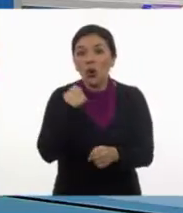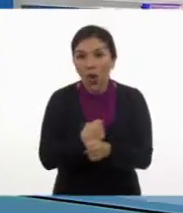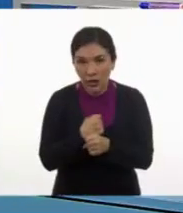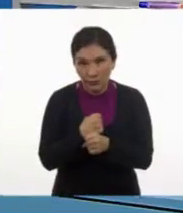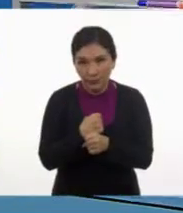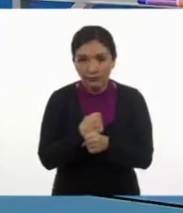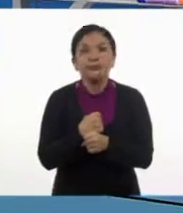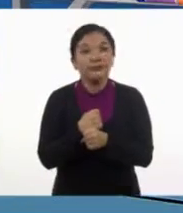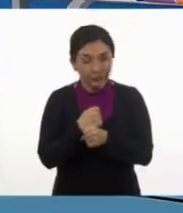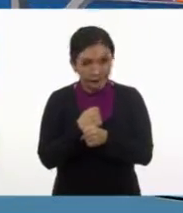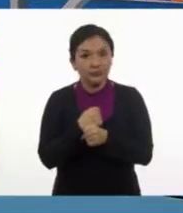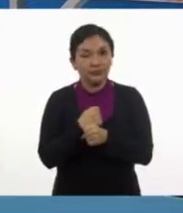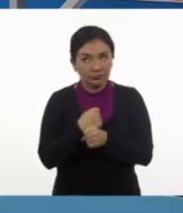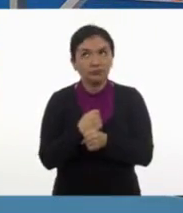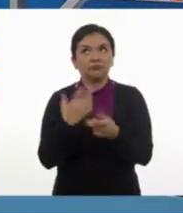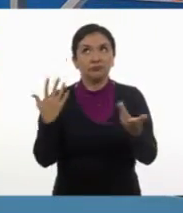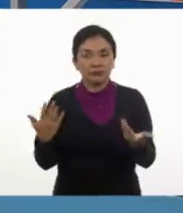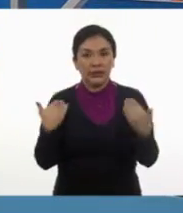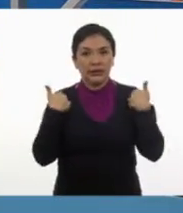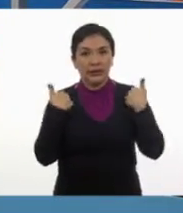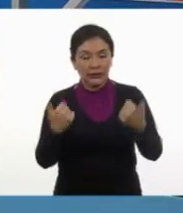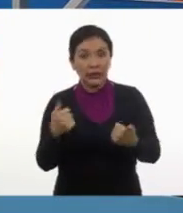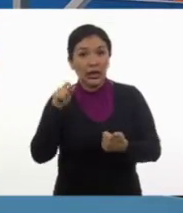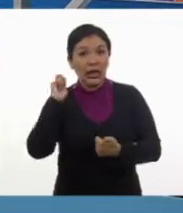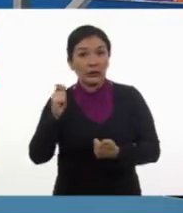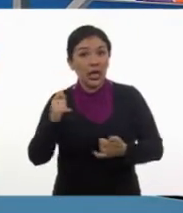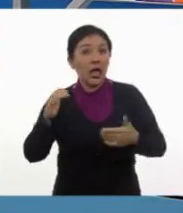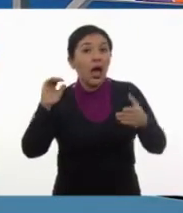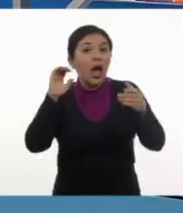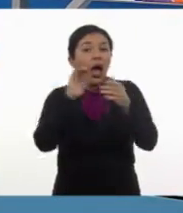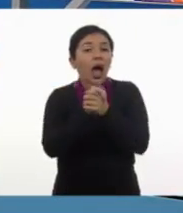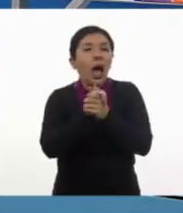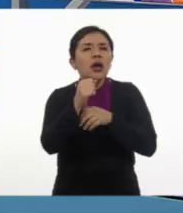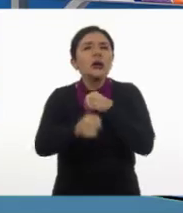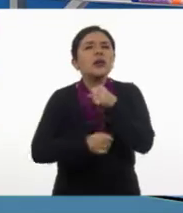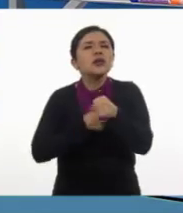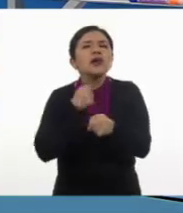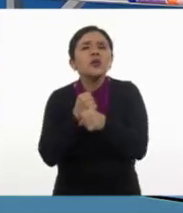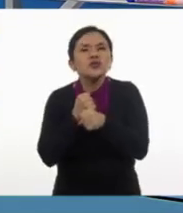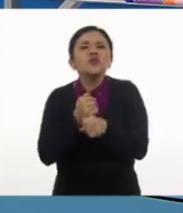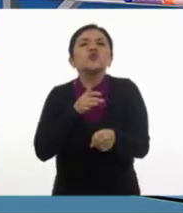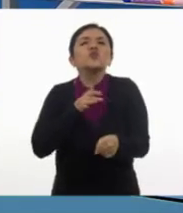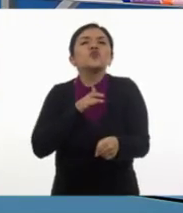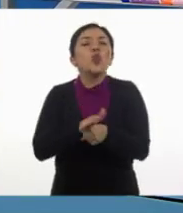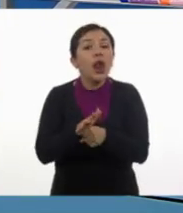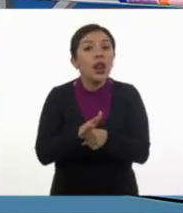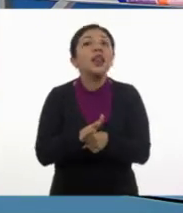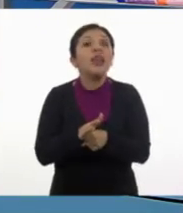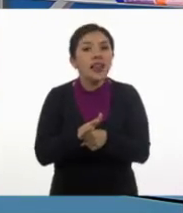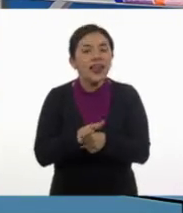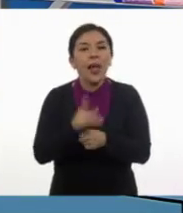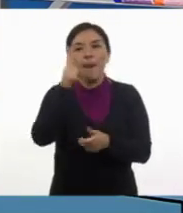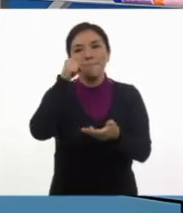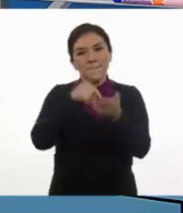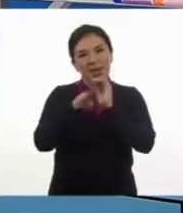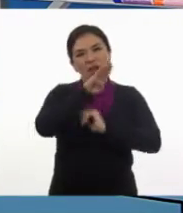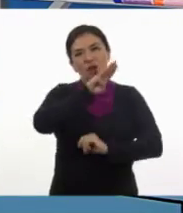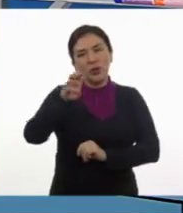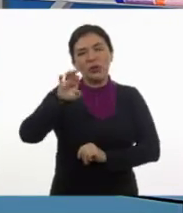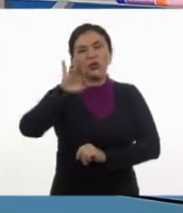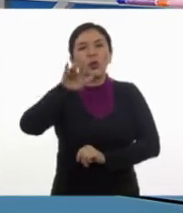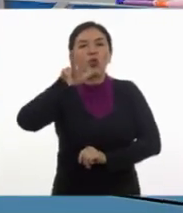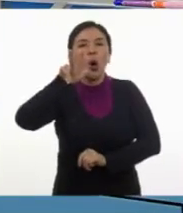años. Eso quiere decir que se casó en el año mil novecientos